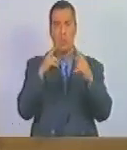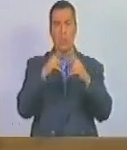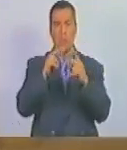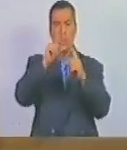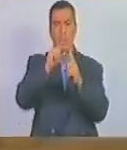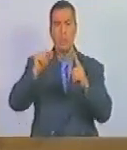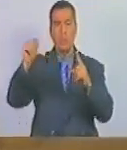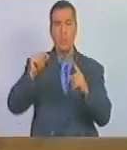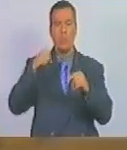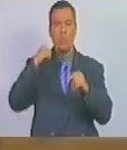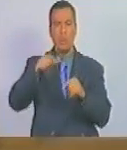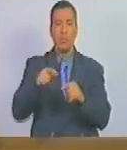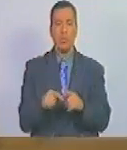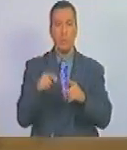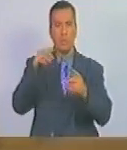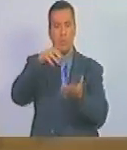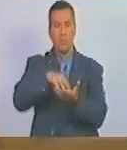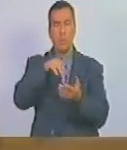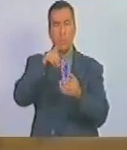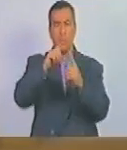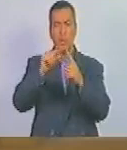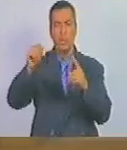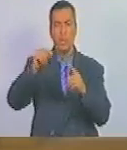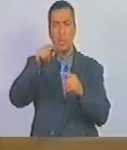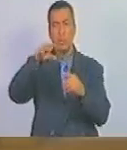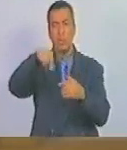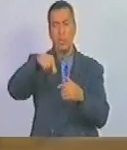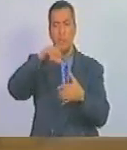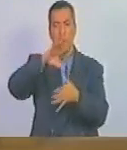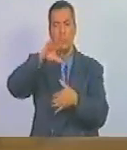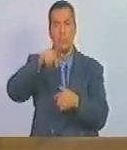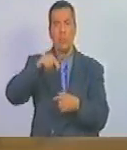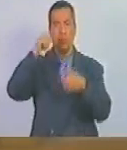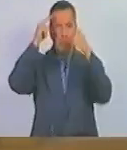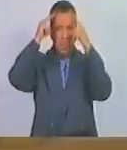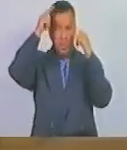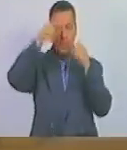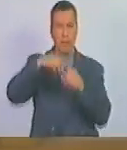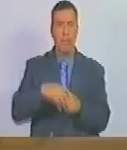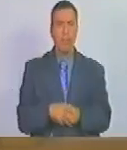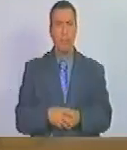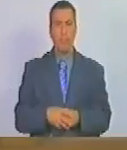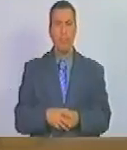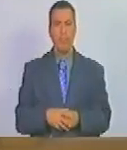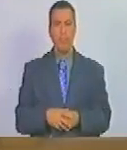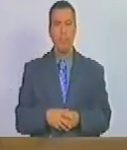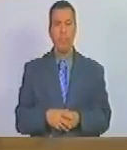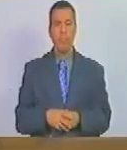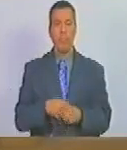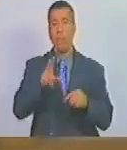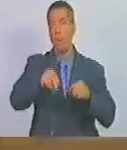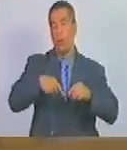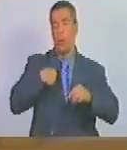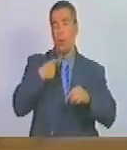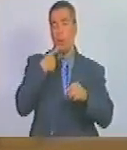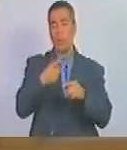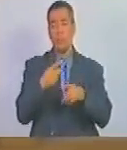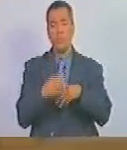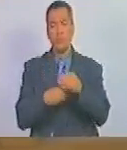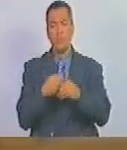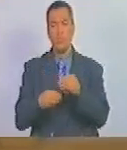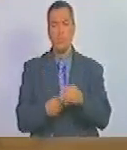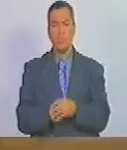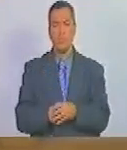palestino la existencia del estado palestino en América Hugo Chávez Fría y no podía ser de otra manera